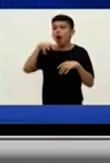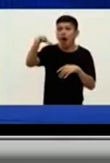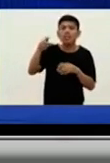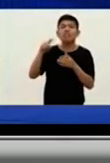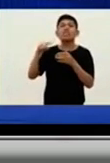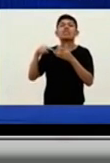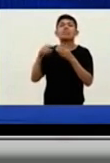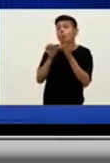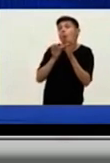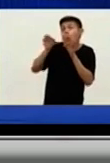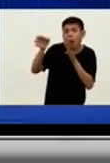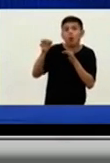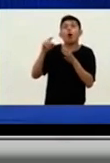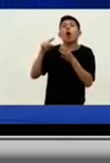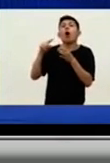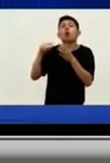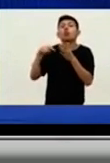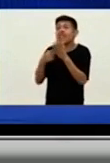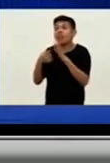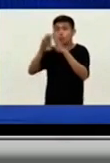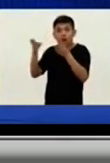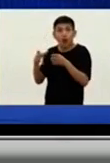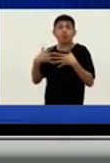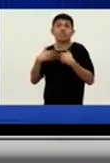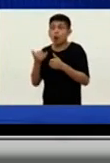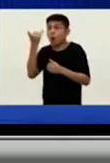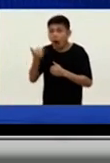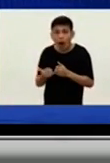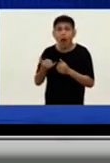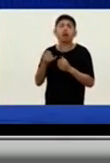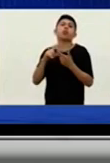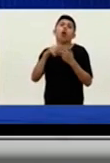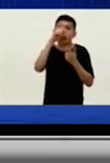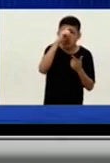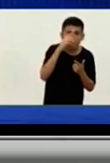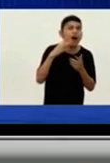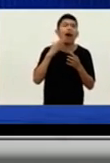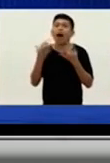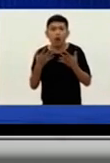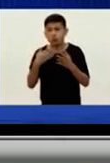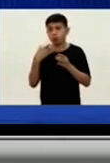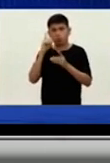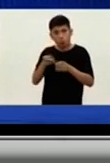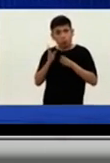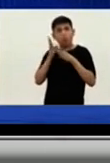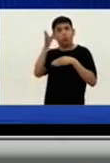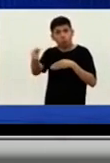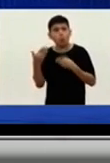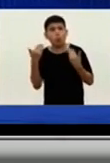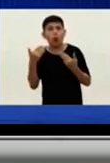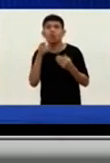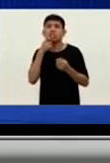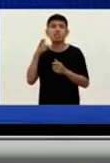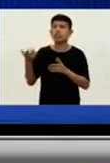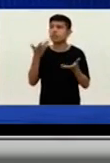cercano a mi domicilio, un centro de salud, un hospital y demás, también puedo acercarme si no tengo